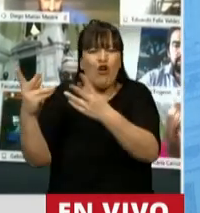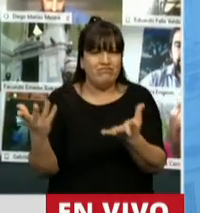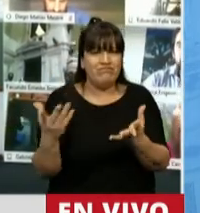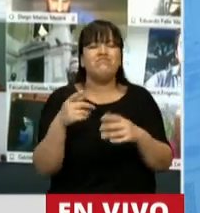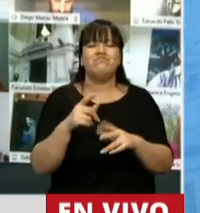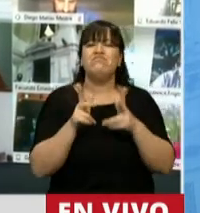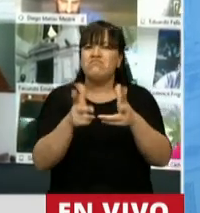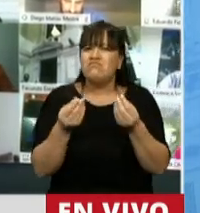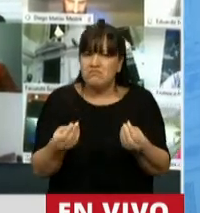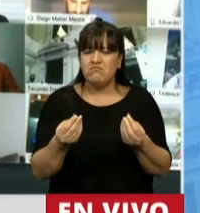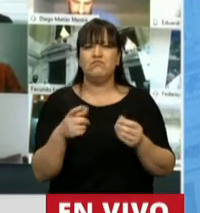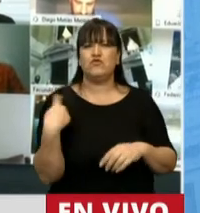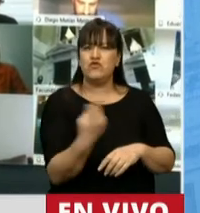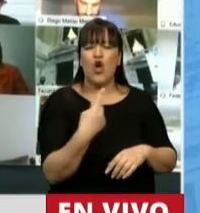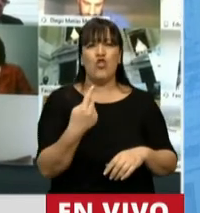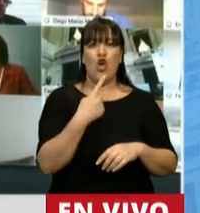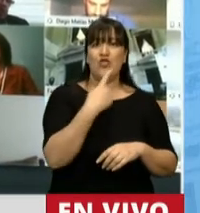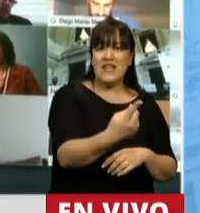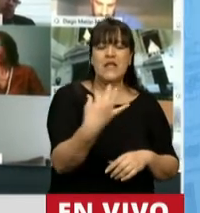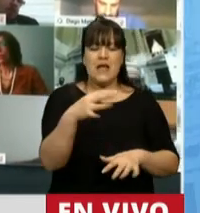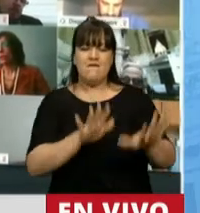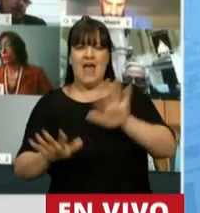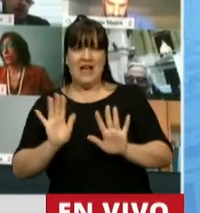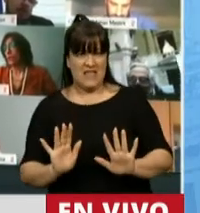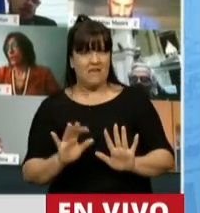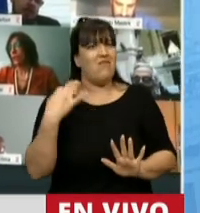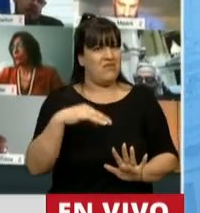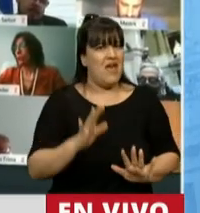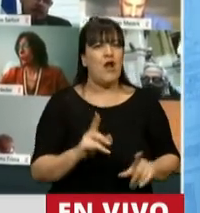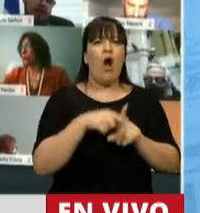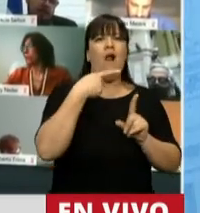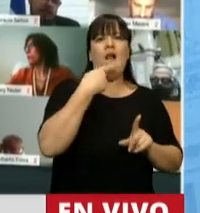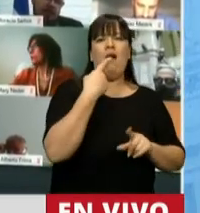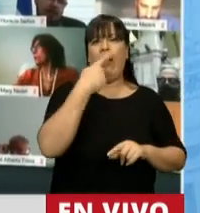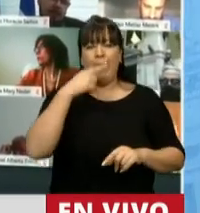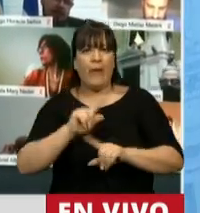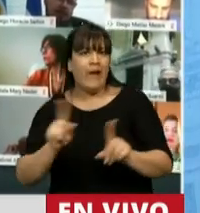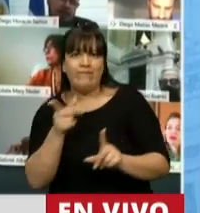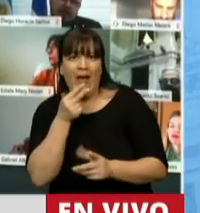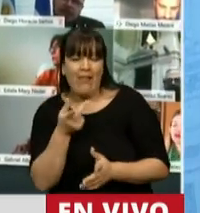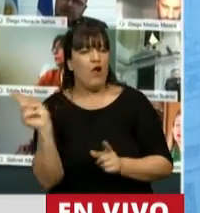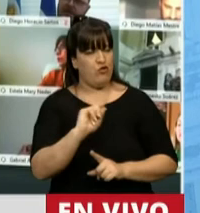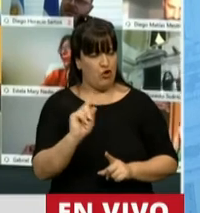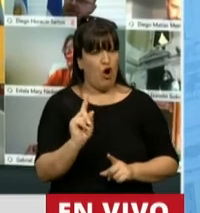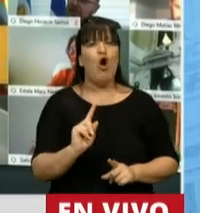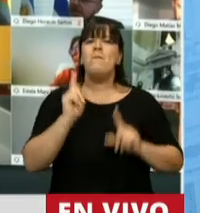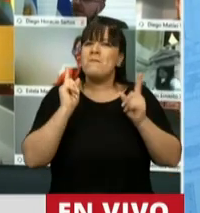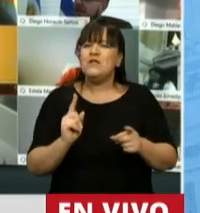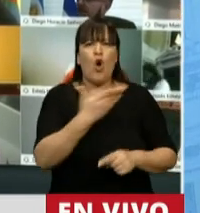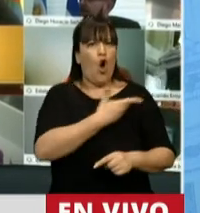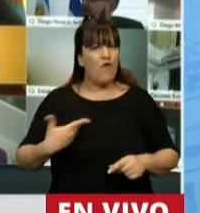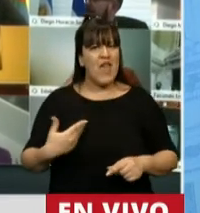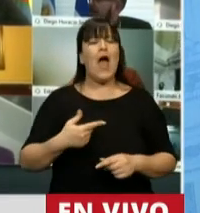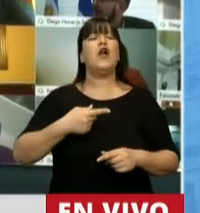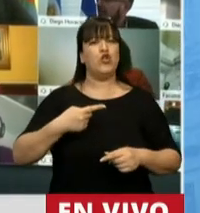diciendo y haciendo, dicho y hecho, nuestro gobierno ha cumplido con lo que se propuso